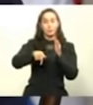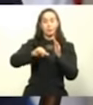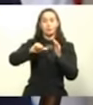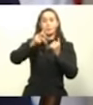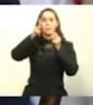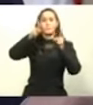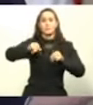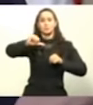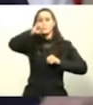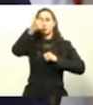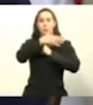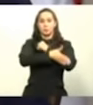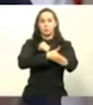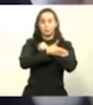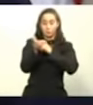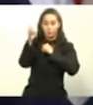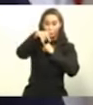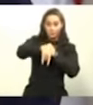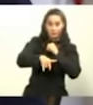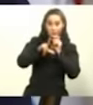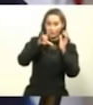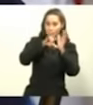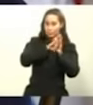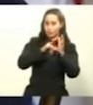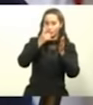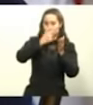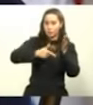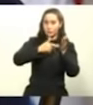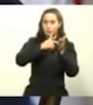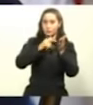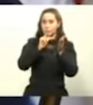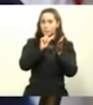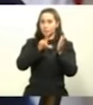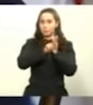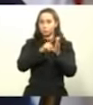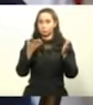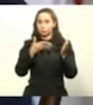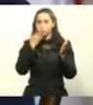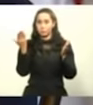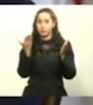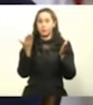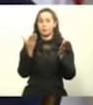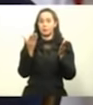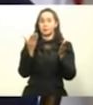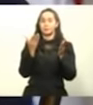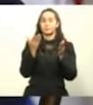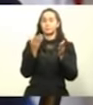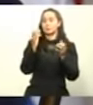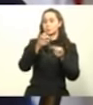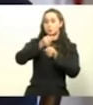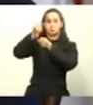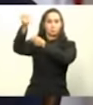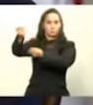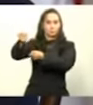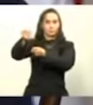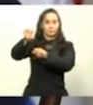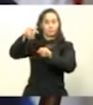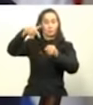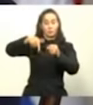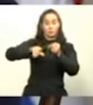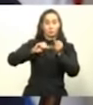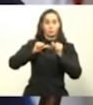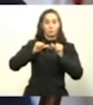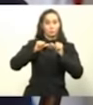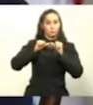un momento especial con esta pandemia, que es un tema que afecta a todos los países. Pero nosotros estamos avanzando muchísimo, no solamente